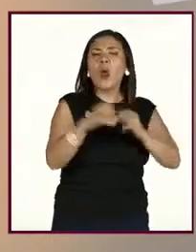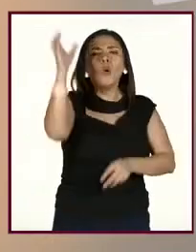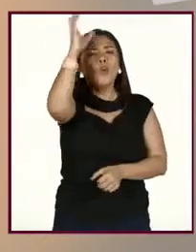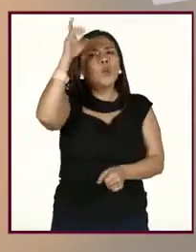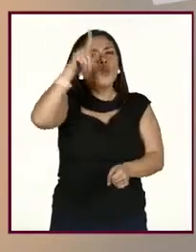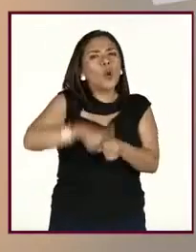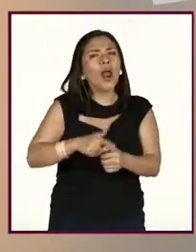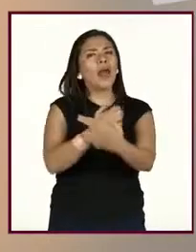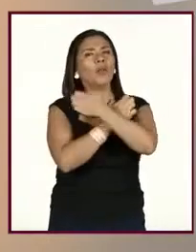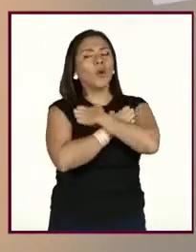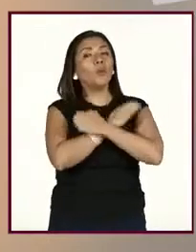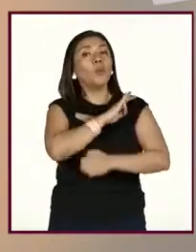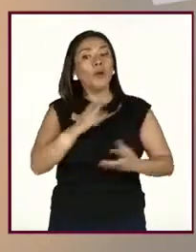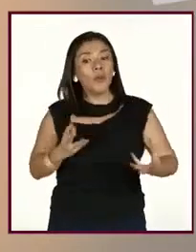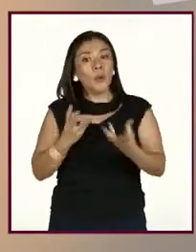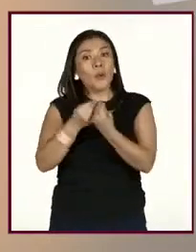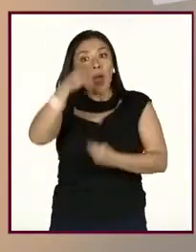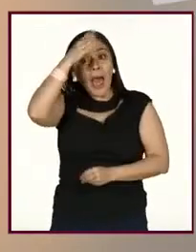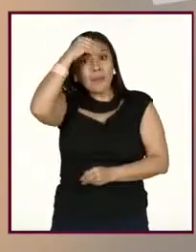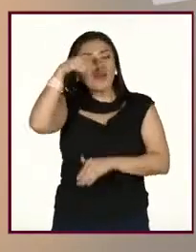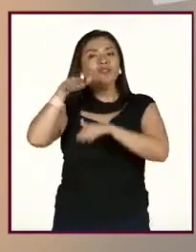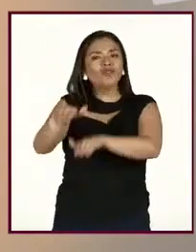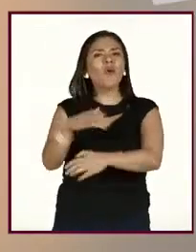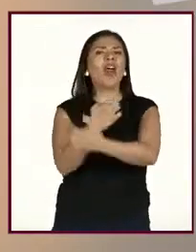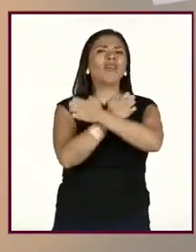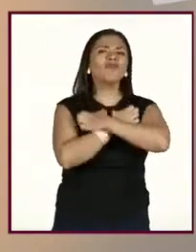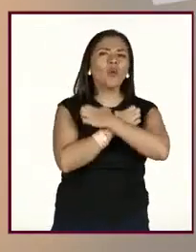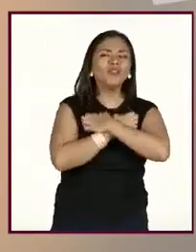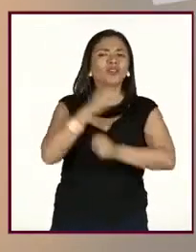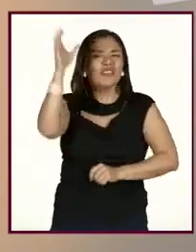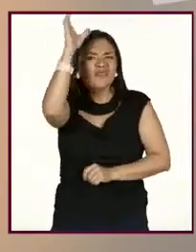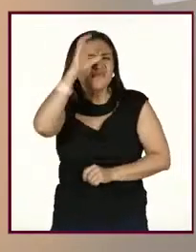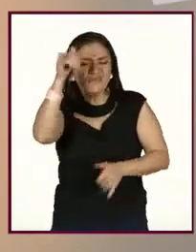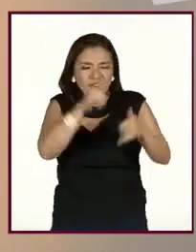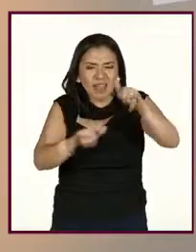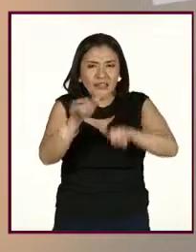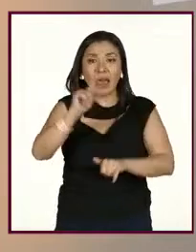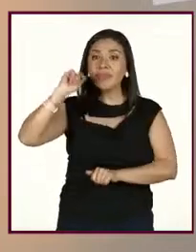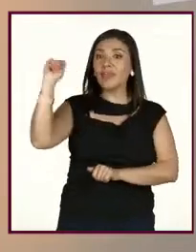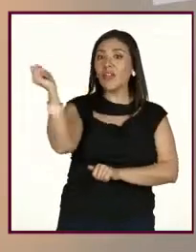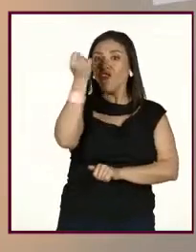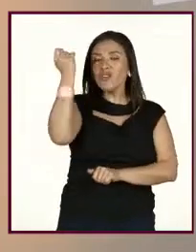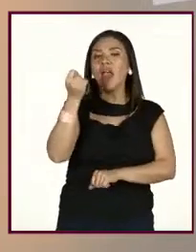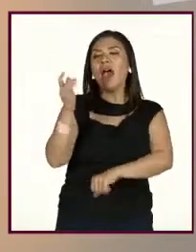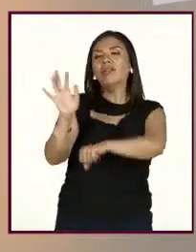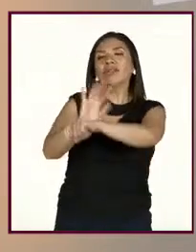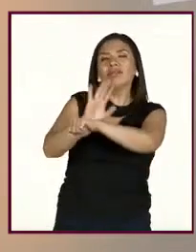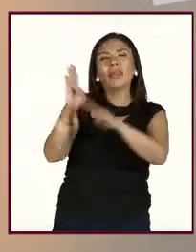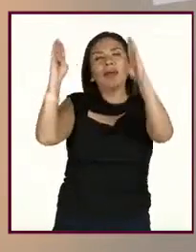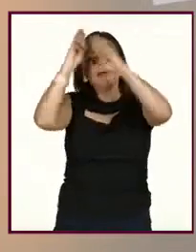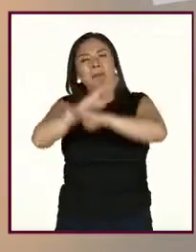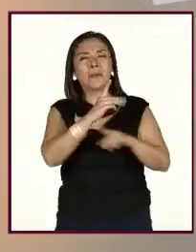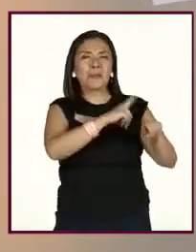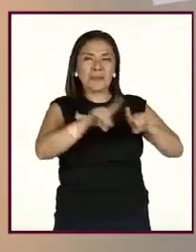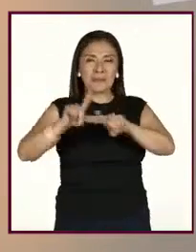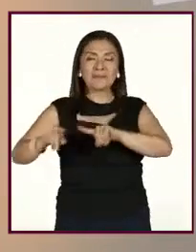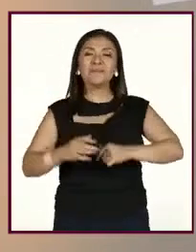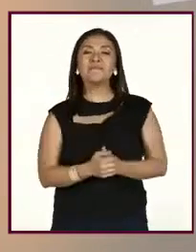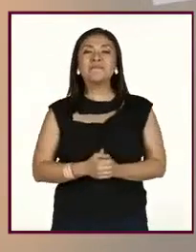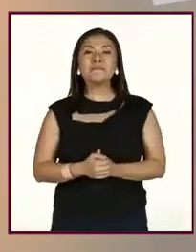y aprenderemos juntos sobre temas de educación, ciencia, tecnología, series y entretenimiento.